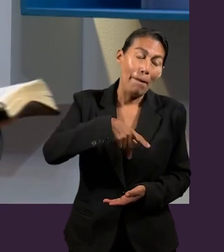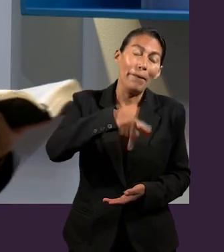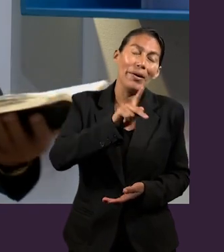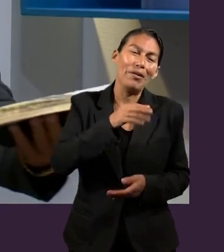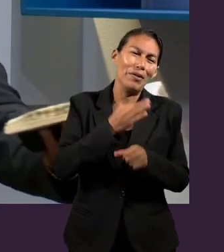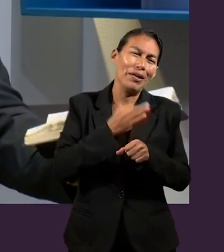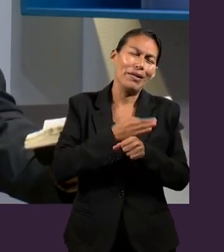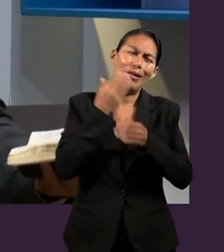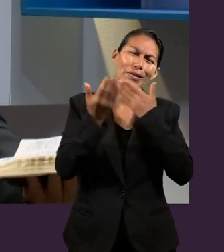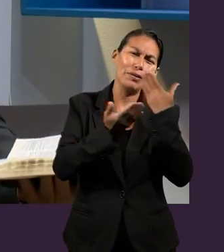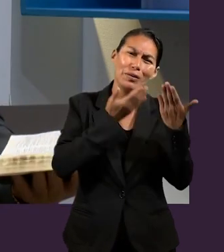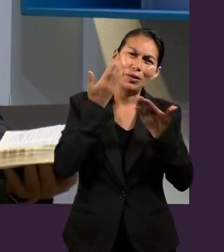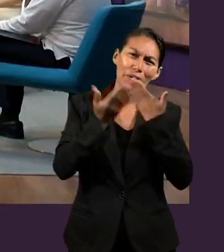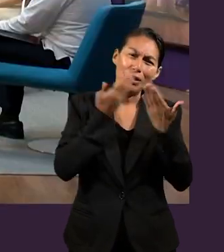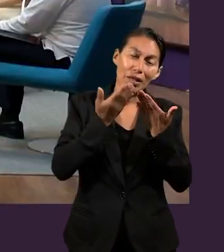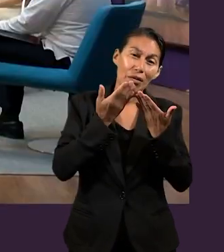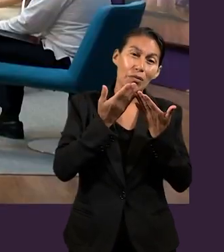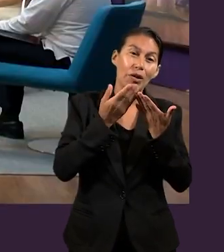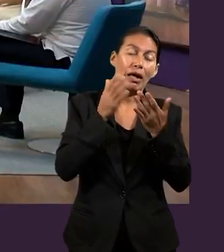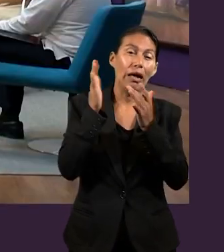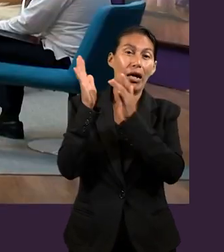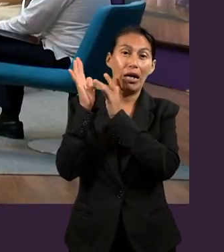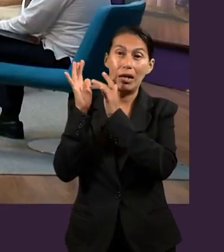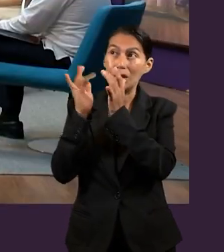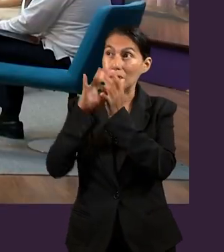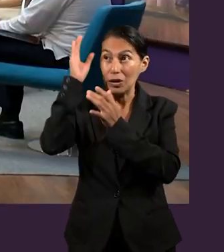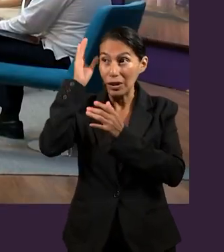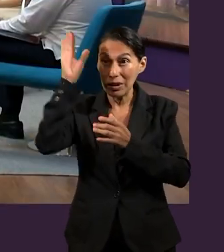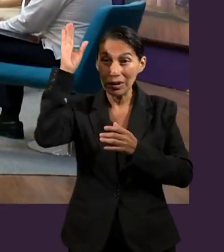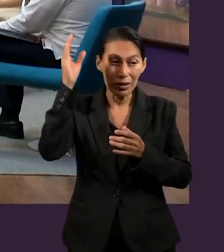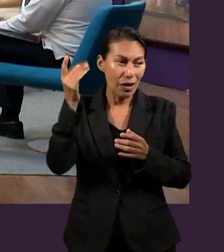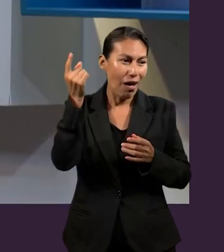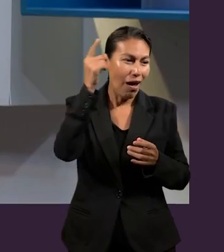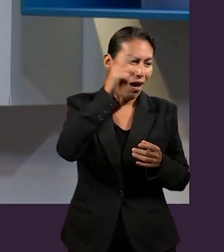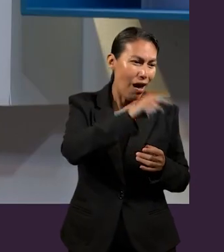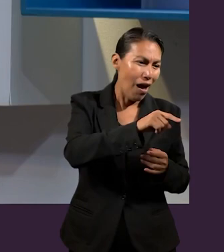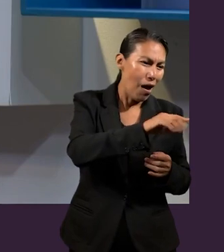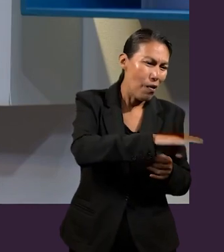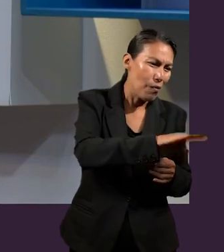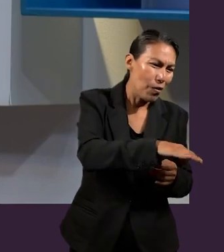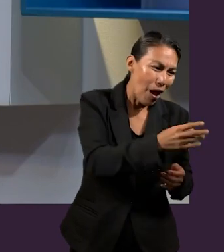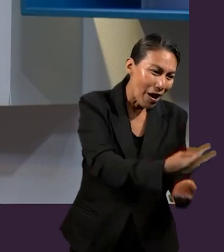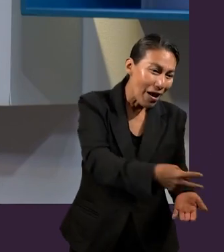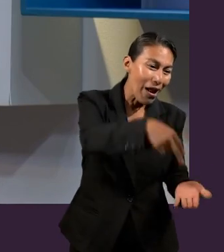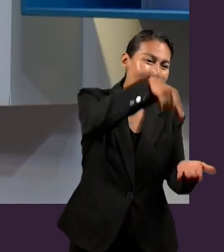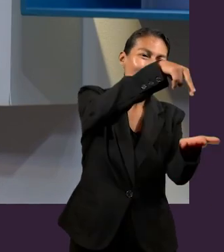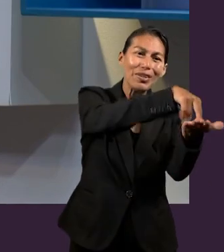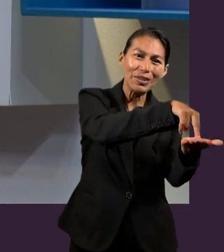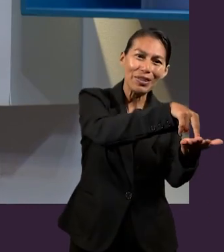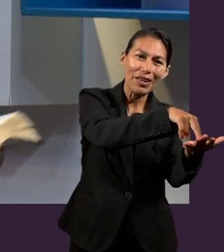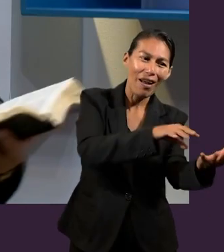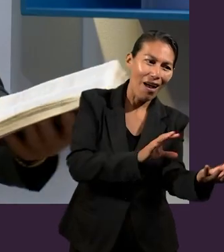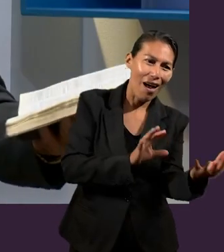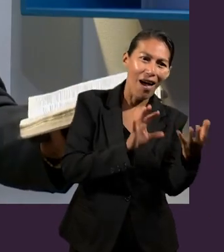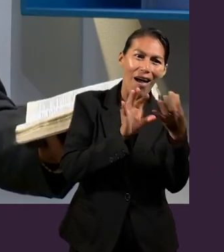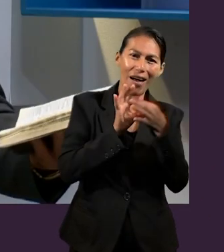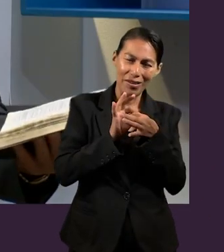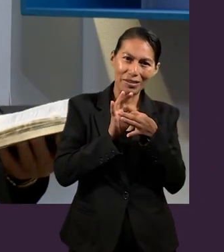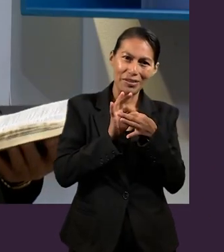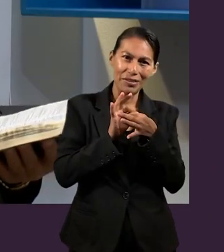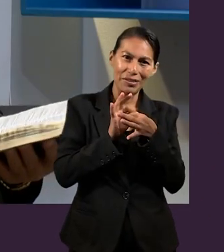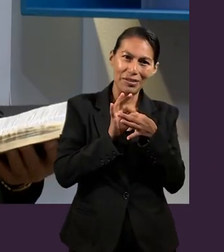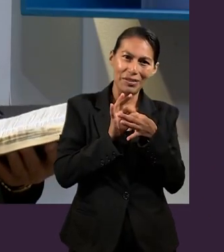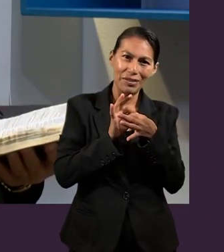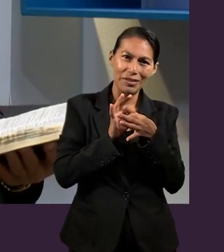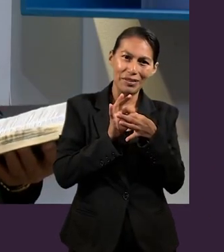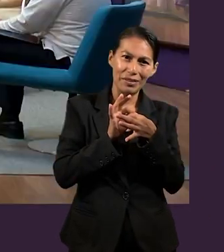qué bueno que lo que hemos estudiado y lo que queremos dejar muy claro en las mentes de nuestros amables oyentes es de que no tenemos que continuar